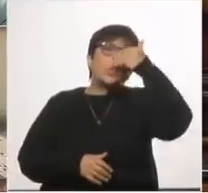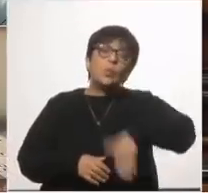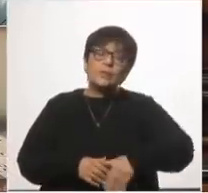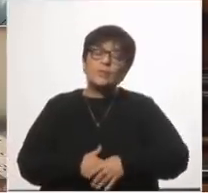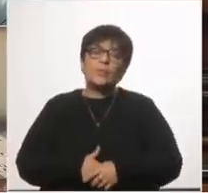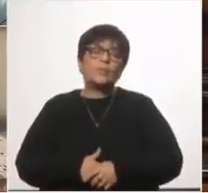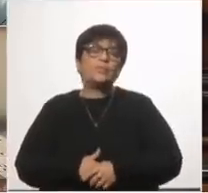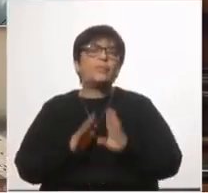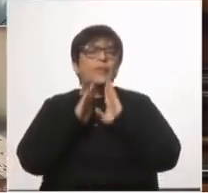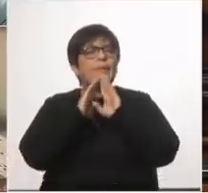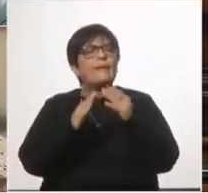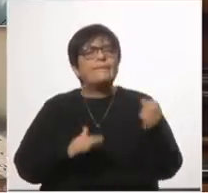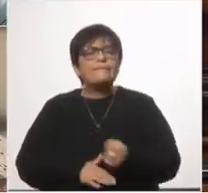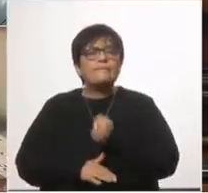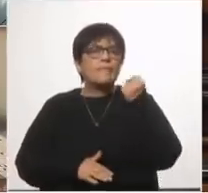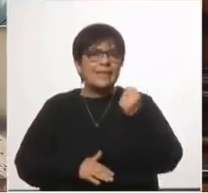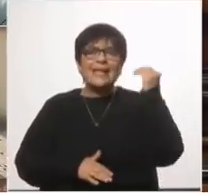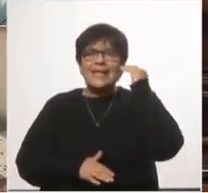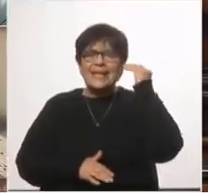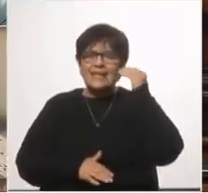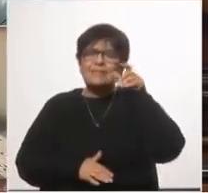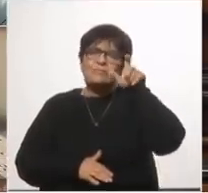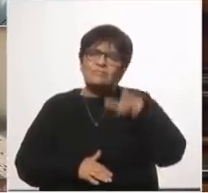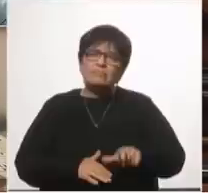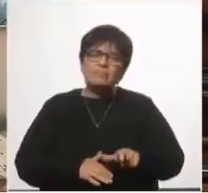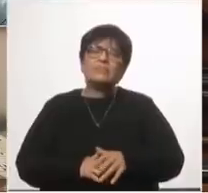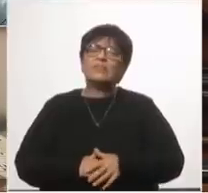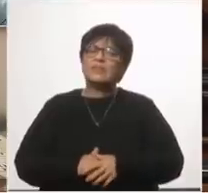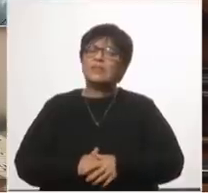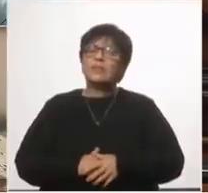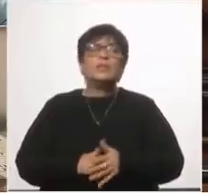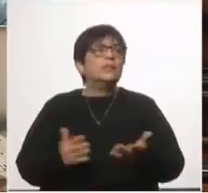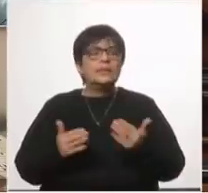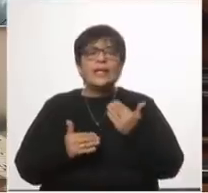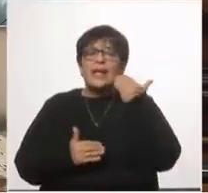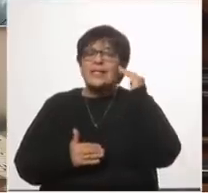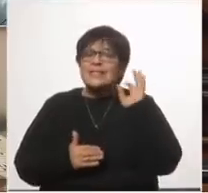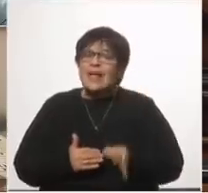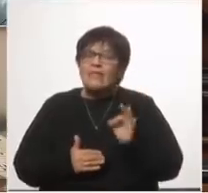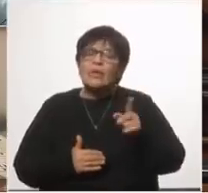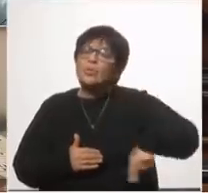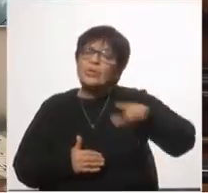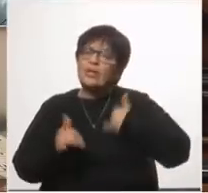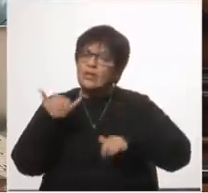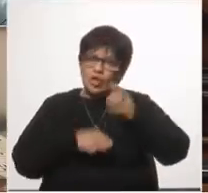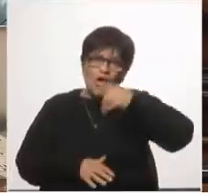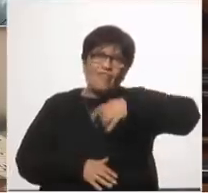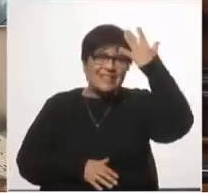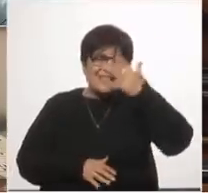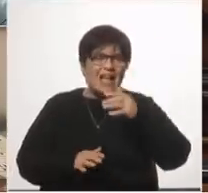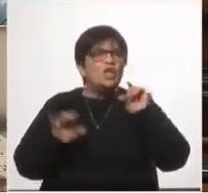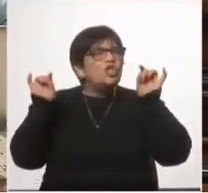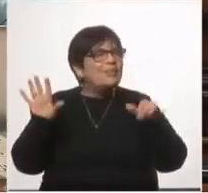queremos preguntar sobre la salud mental queremos saber primero si nos pueden confirmar el dato que sólo 6